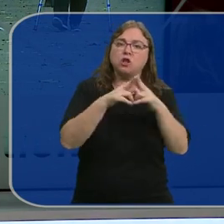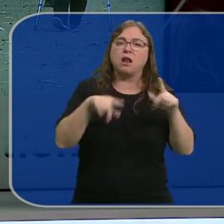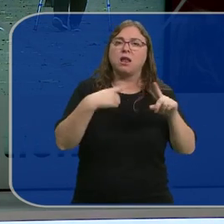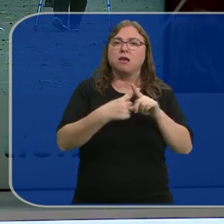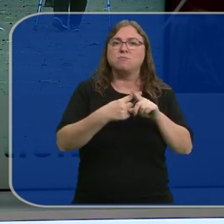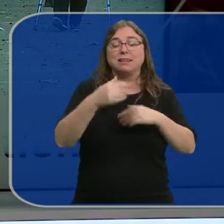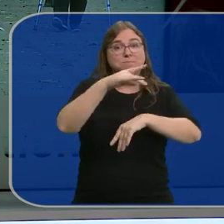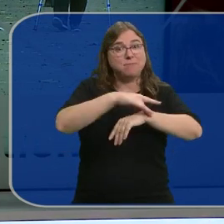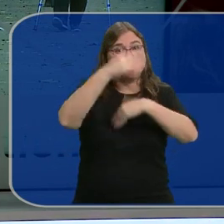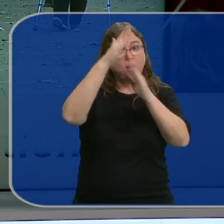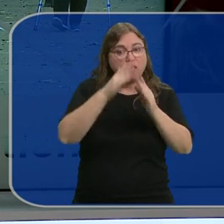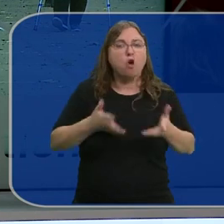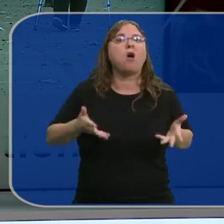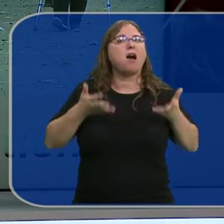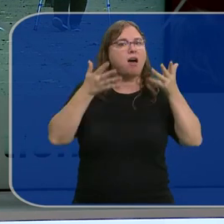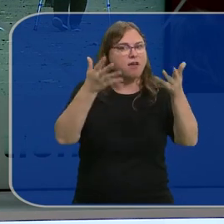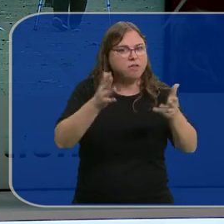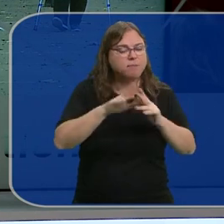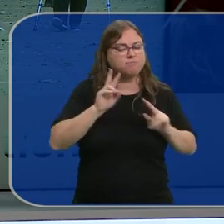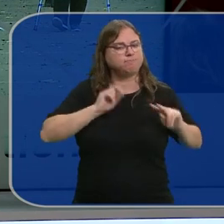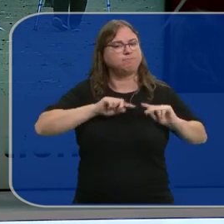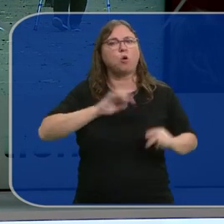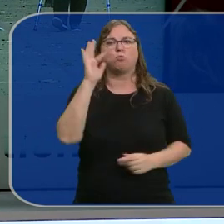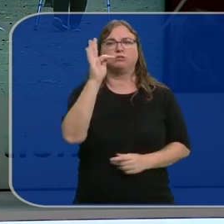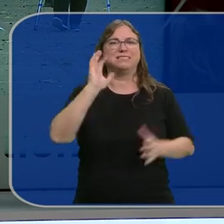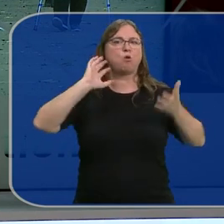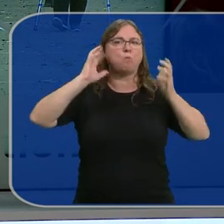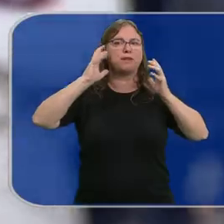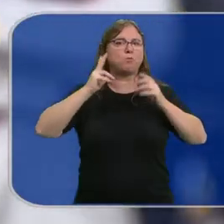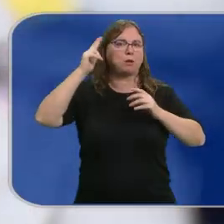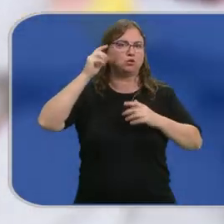y un cambio en la atención sanitaria están ayudando a una percepción más positiva.